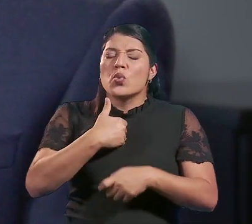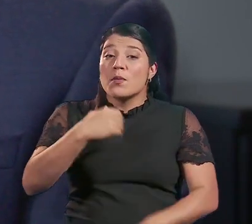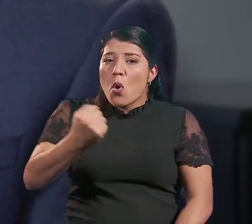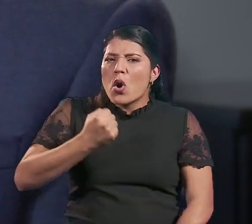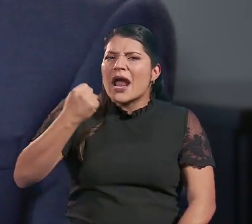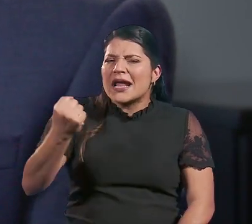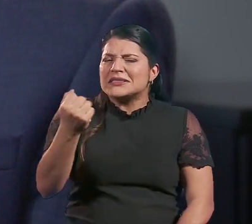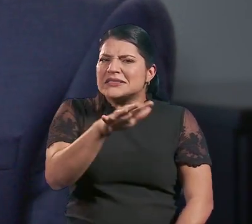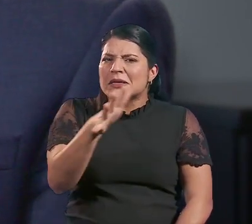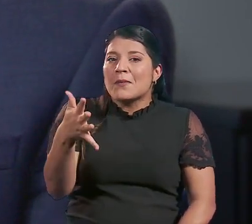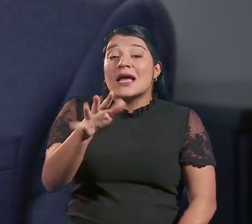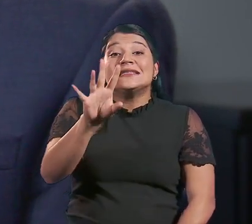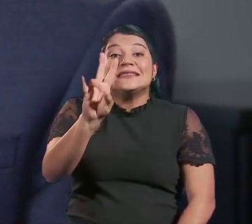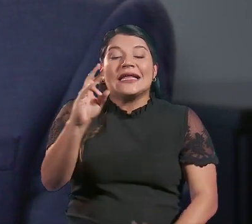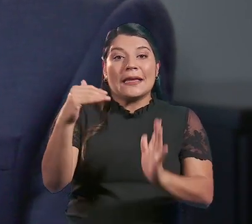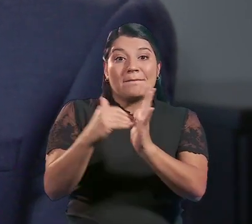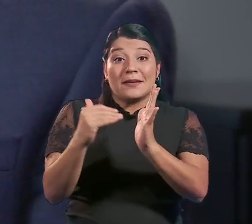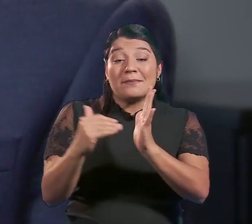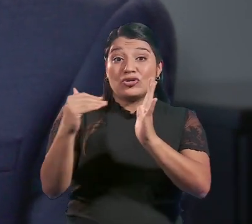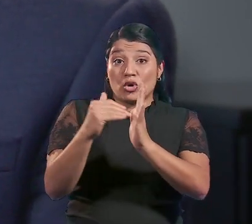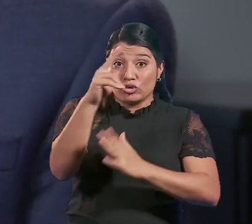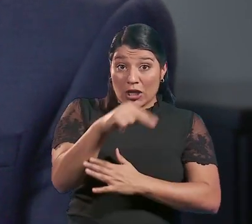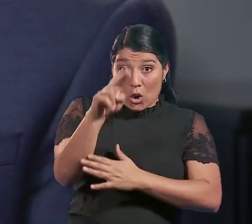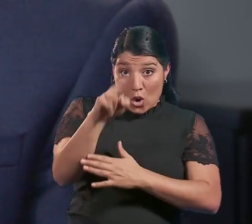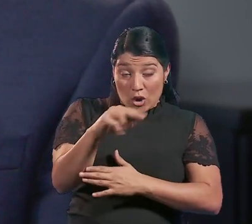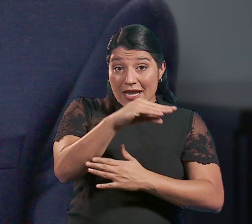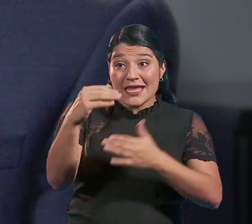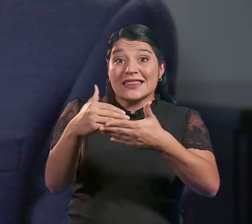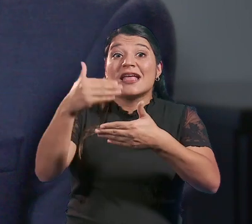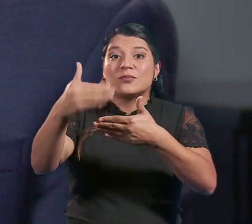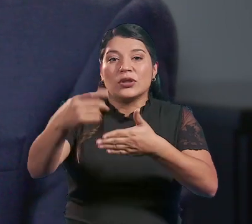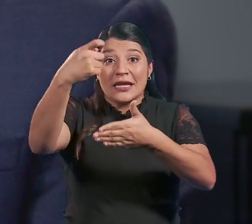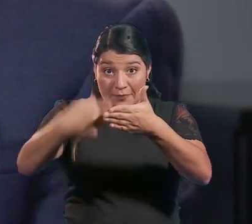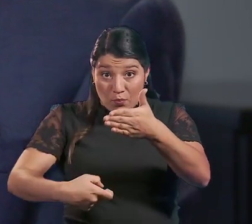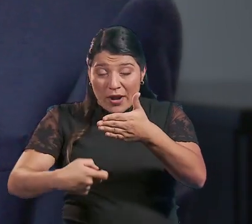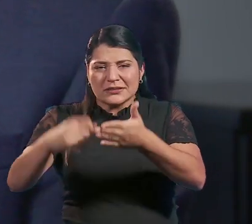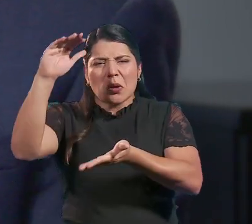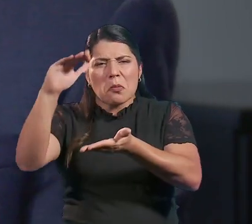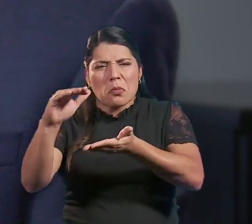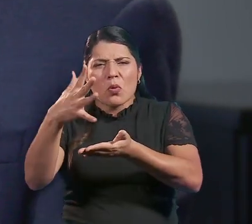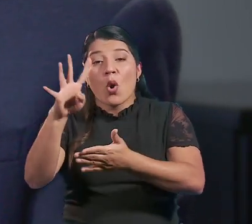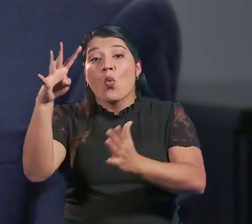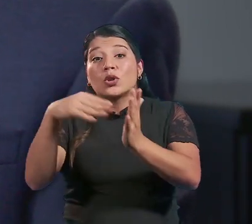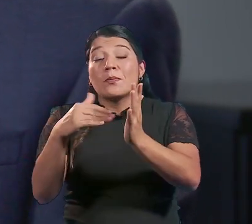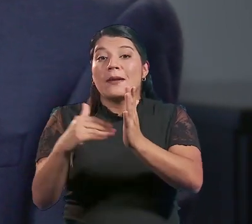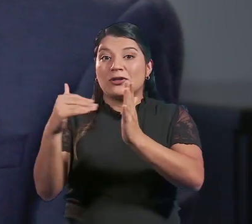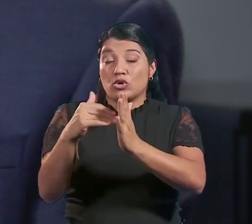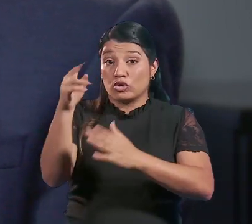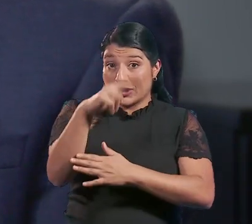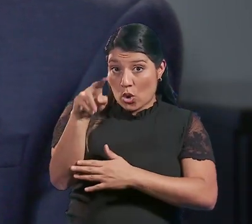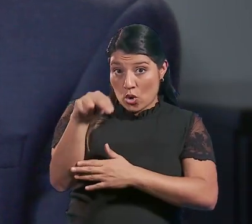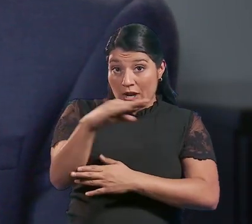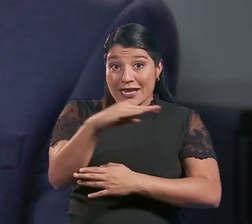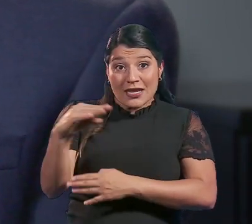utilidades aproximadamente por 7 mil millones de colones, que después de impuestos quedaron en aproximadamente 4 mil millones